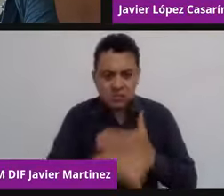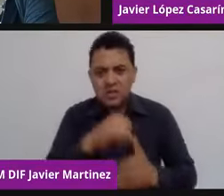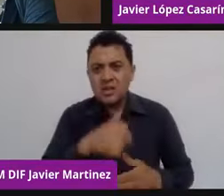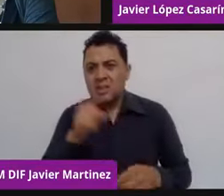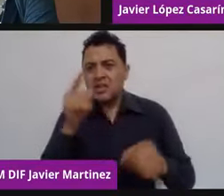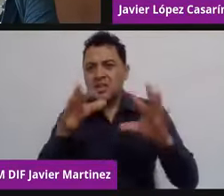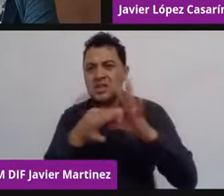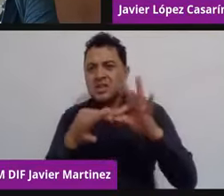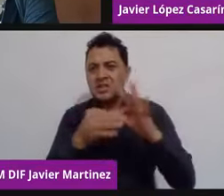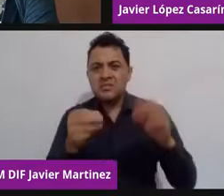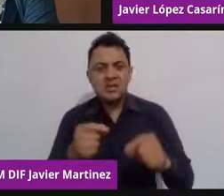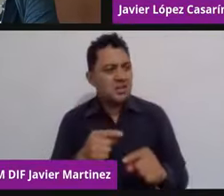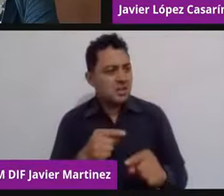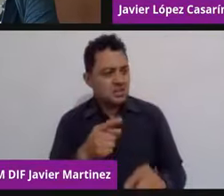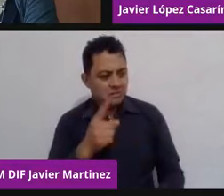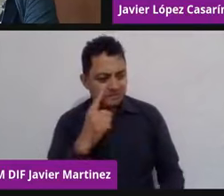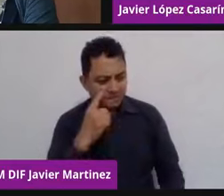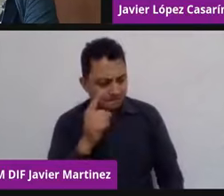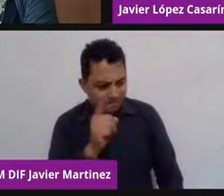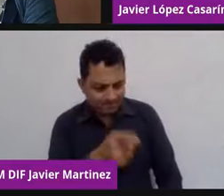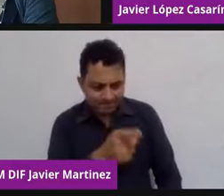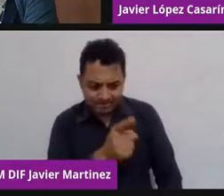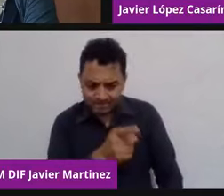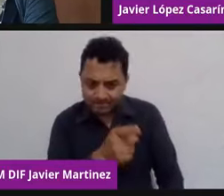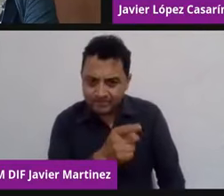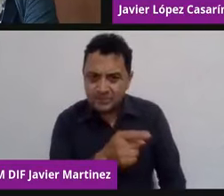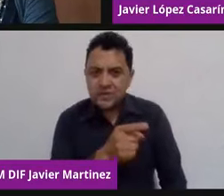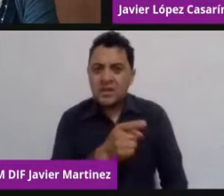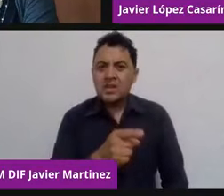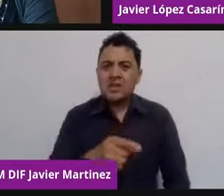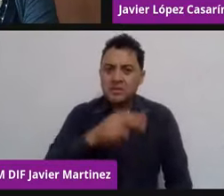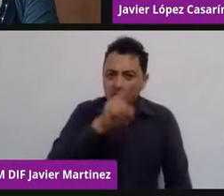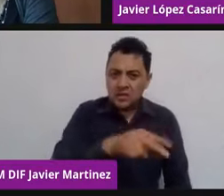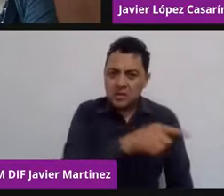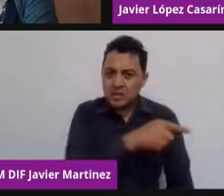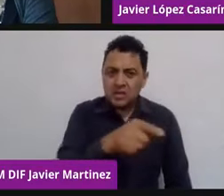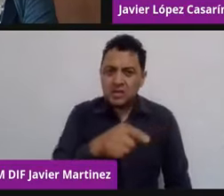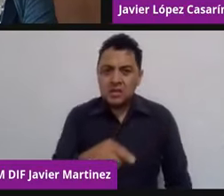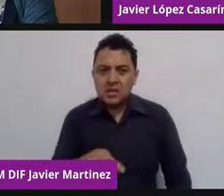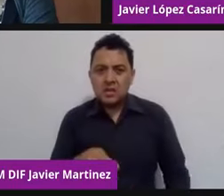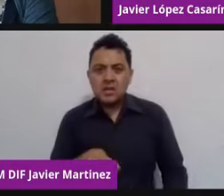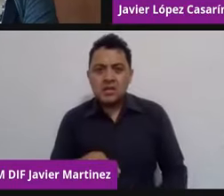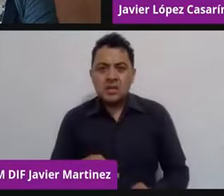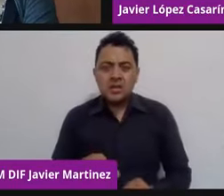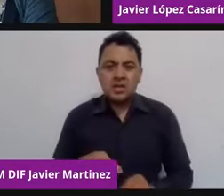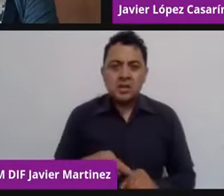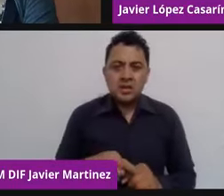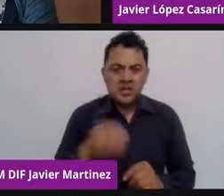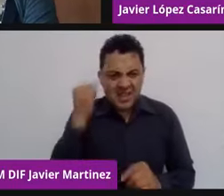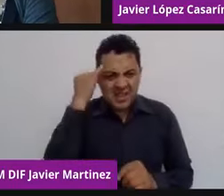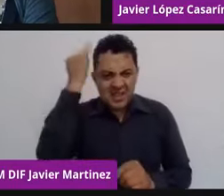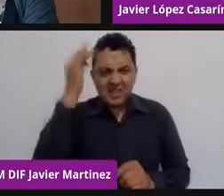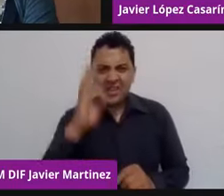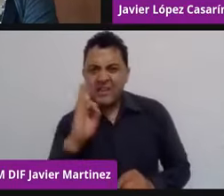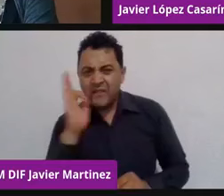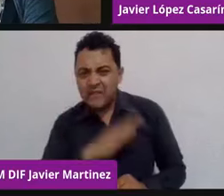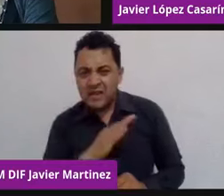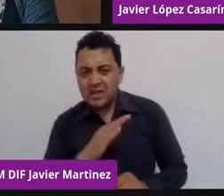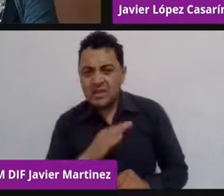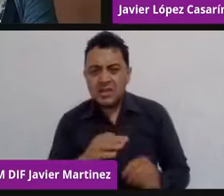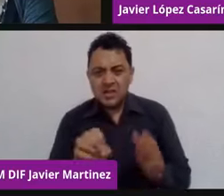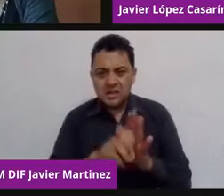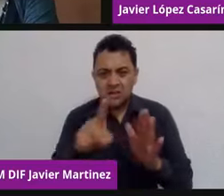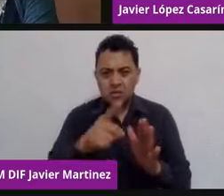al respecto. Entonces, sí es realidad, no es un mito. Y lo ves en la bolsa,